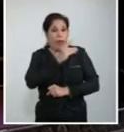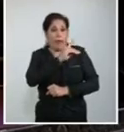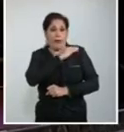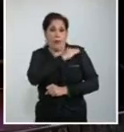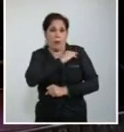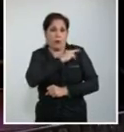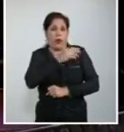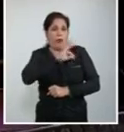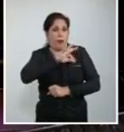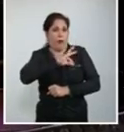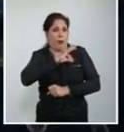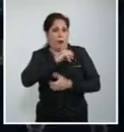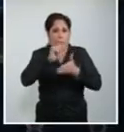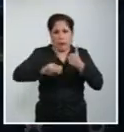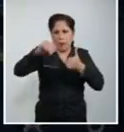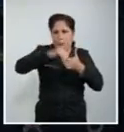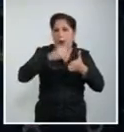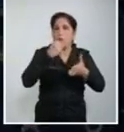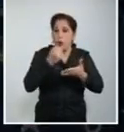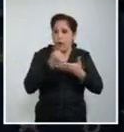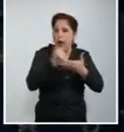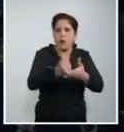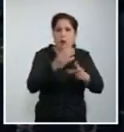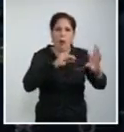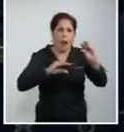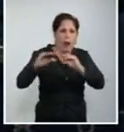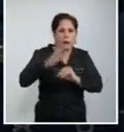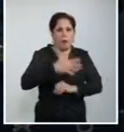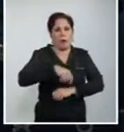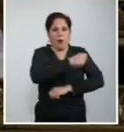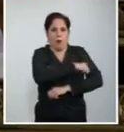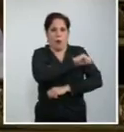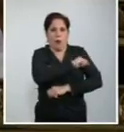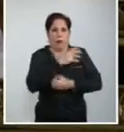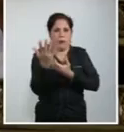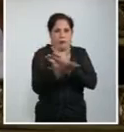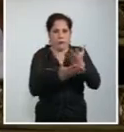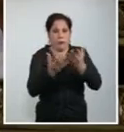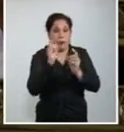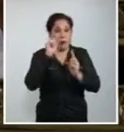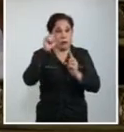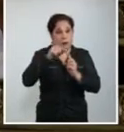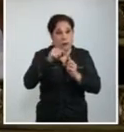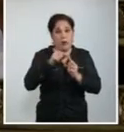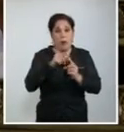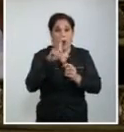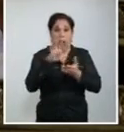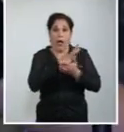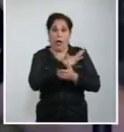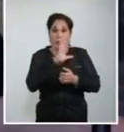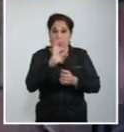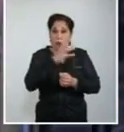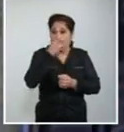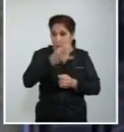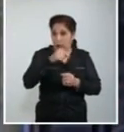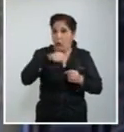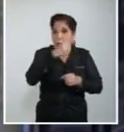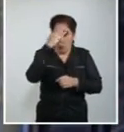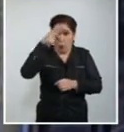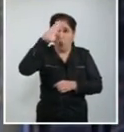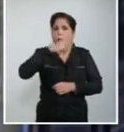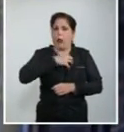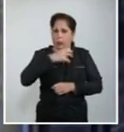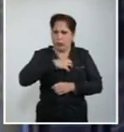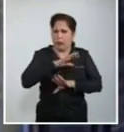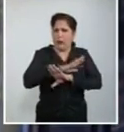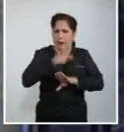y los delegados del Poder Popular en su diálogo constante con el pueblo. A propósito, Lazo Hernández señaló que si bien el país cuenta con un